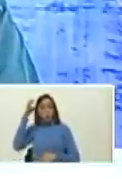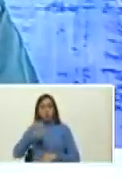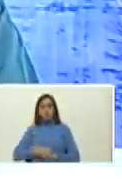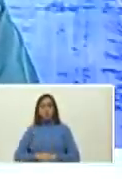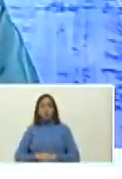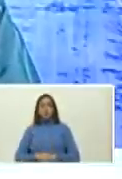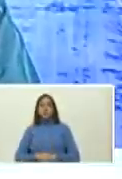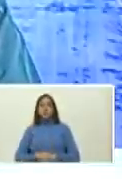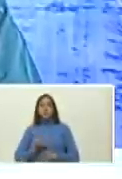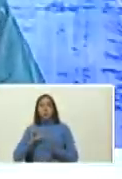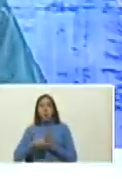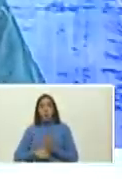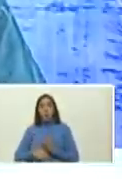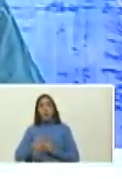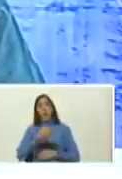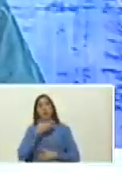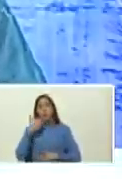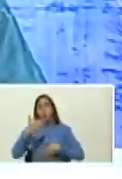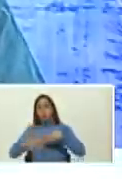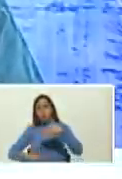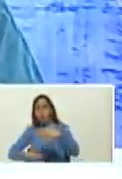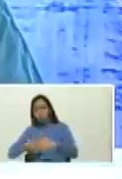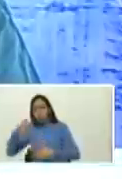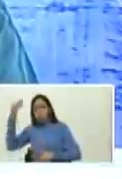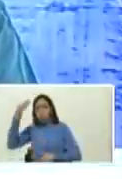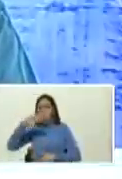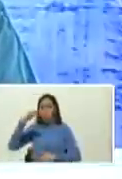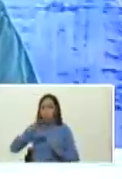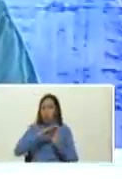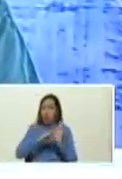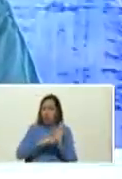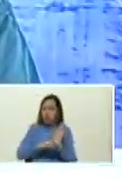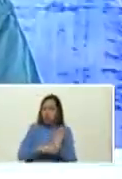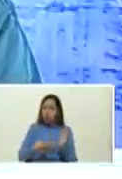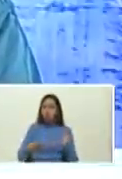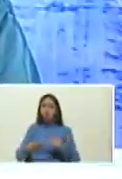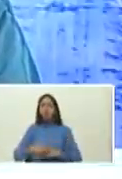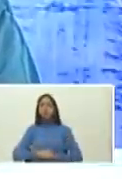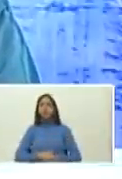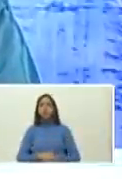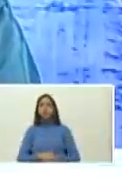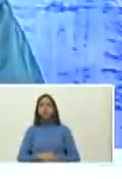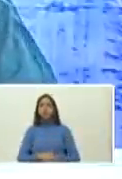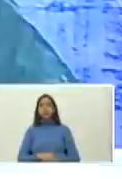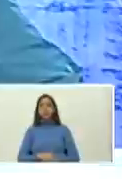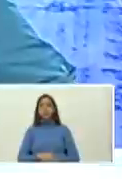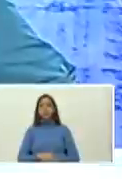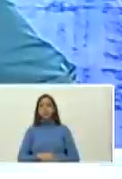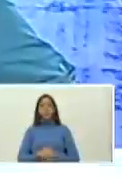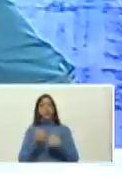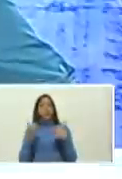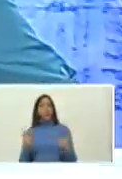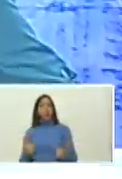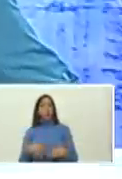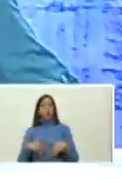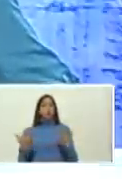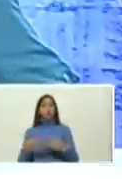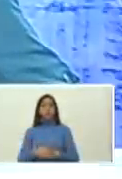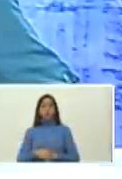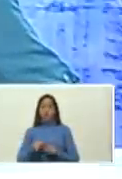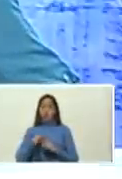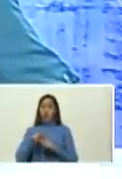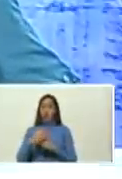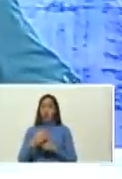luego fuimos mejorando en los tratamientos en los protocolos y ahora se está dando el caso